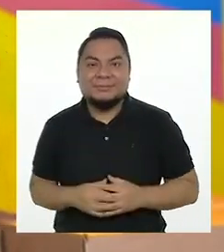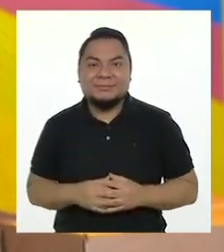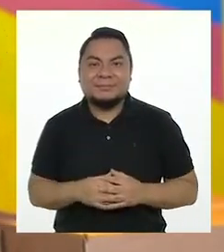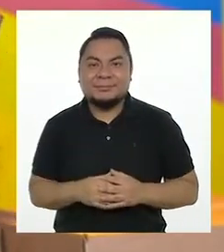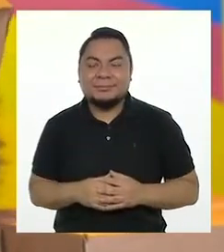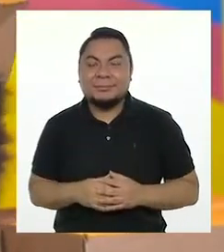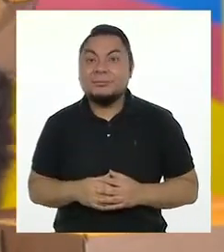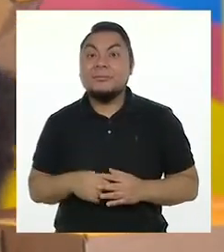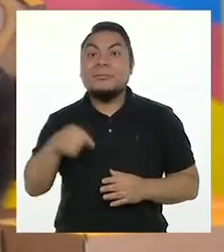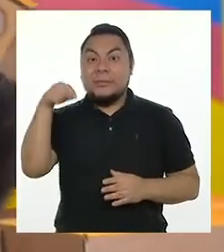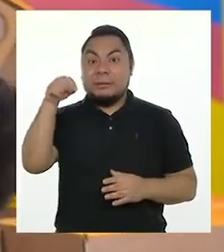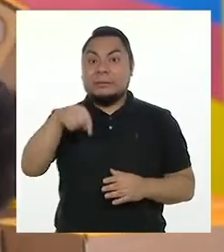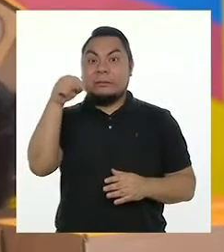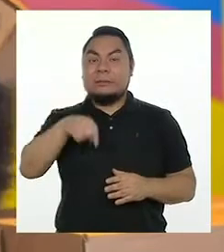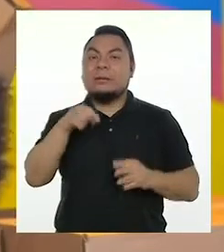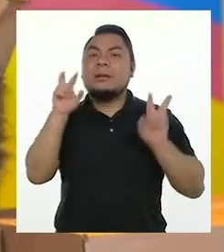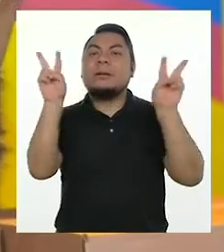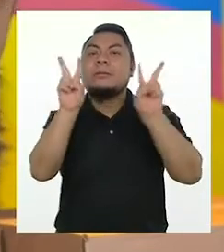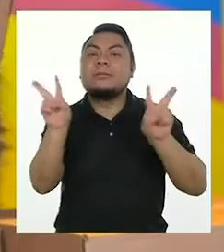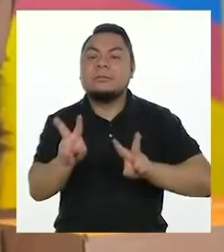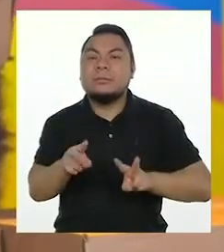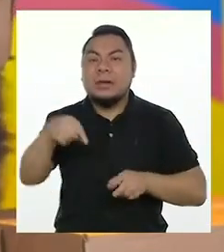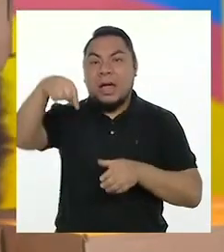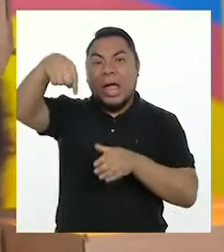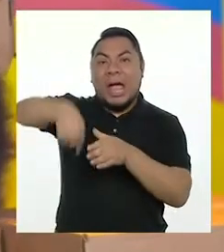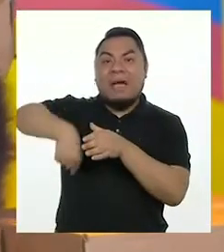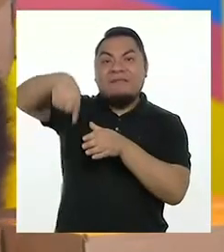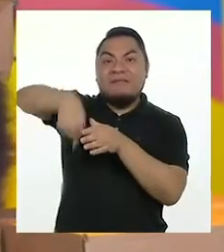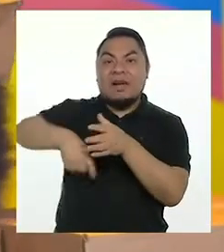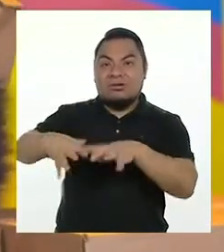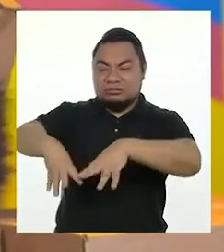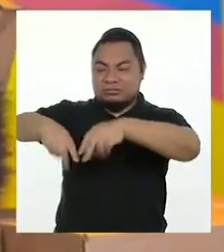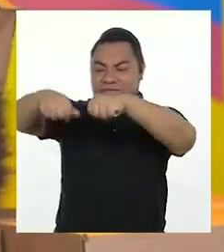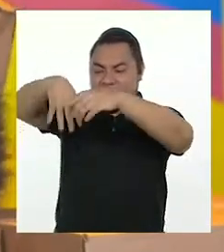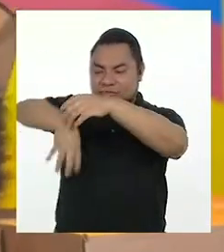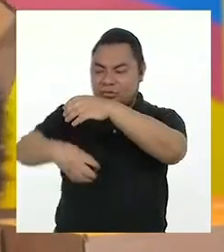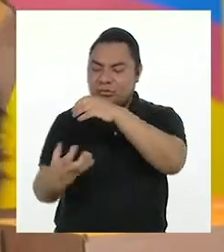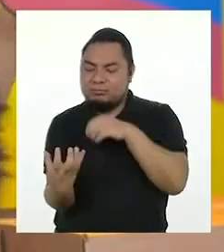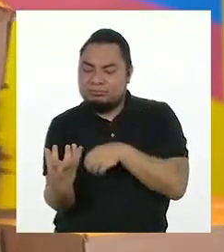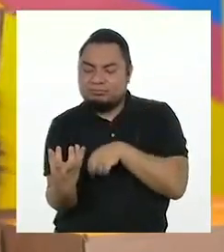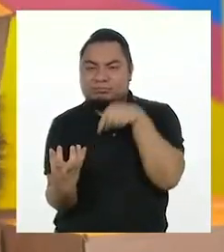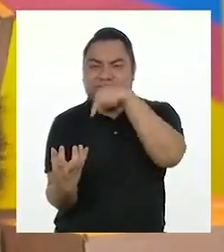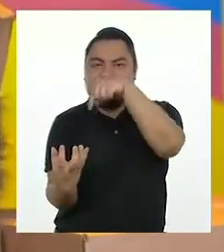Es una verdura que crece debajo de la tierra y es redondita siempre.